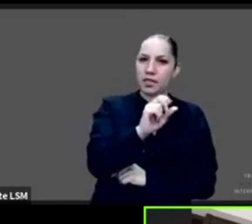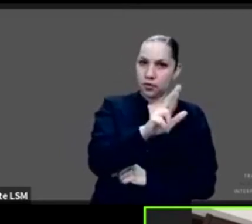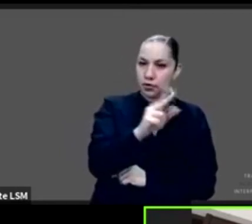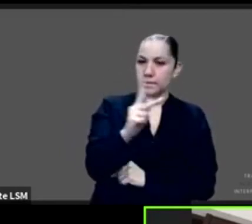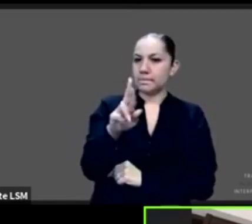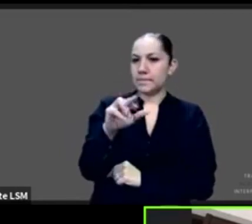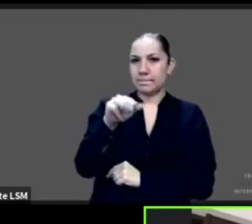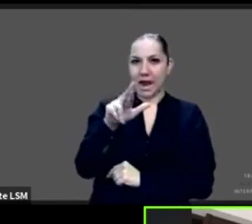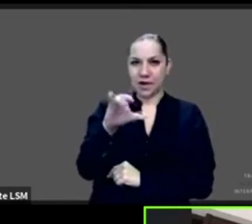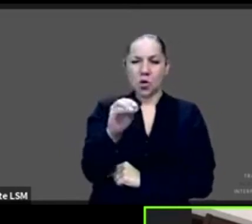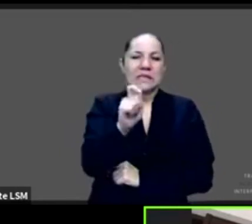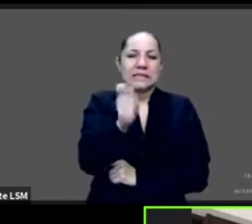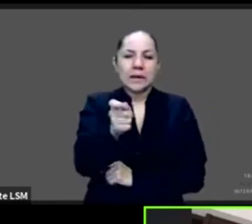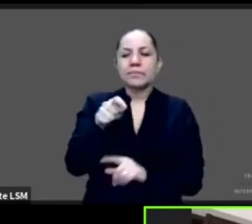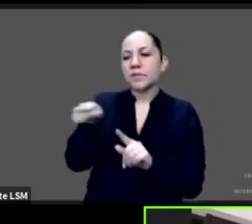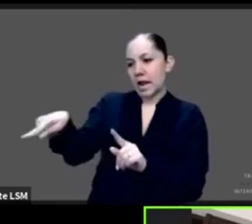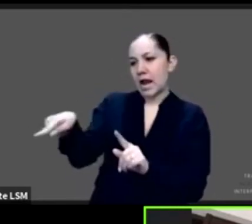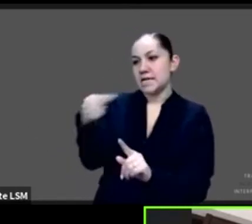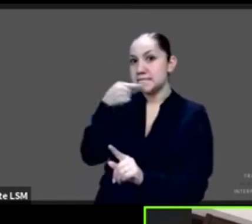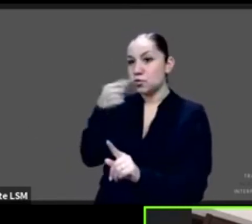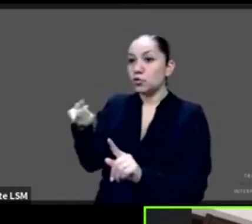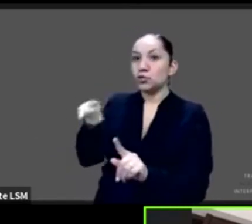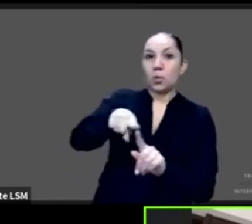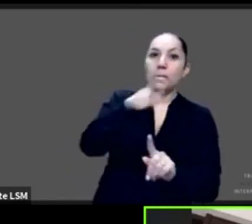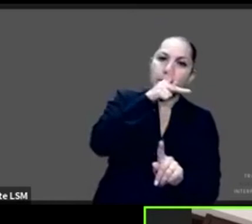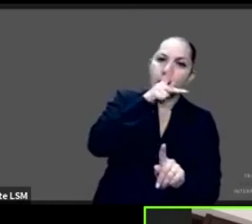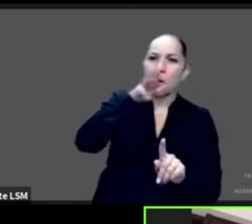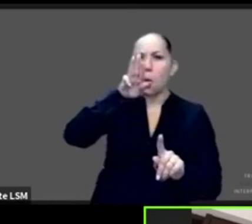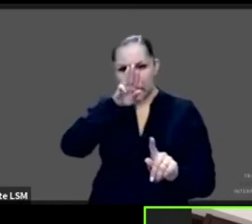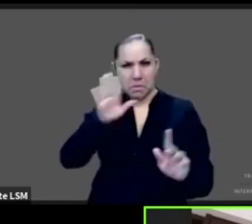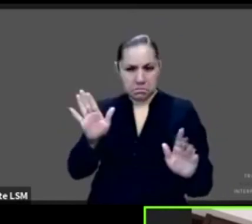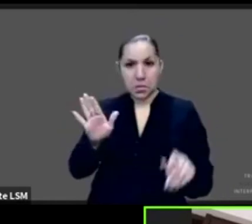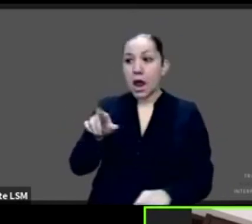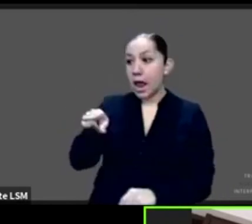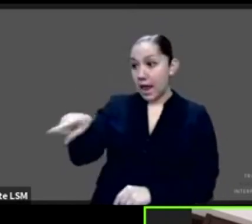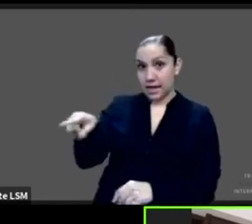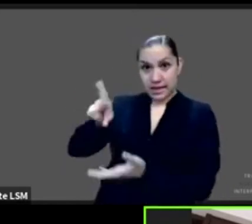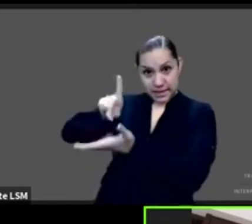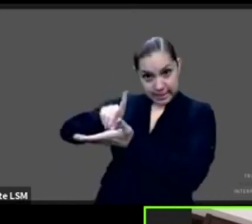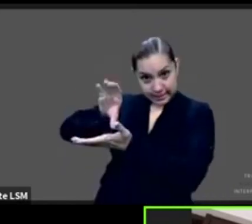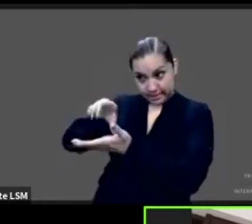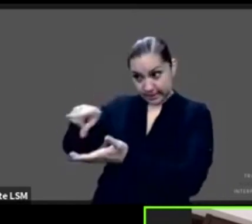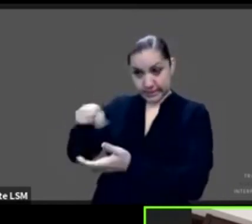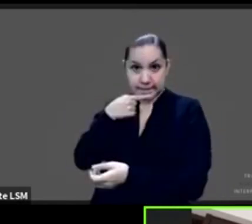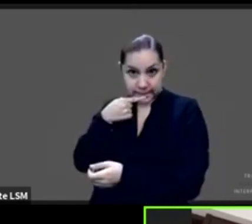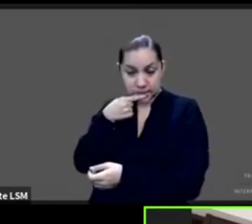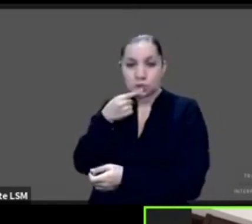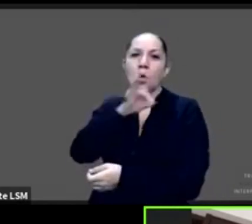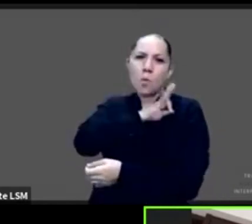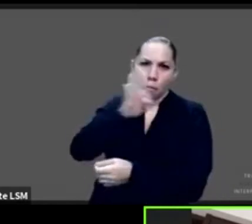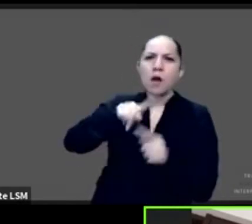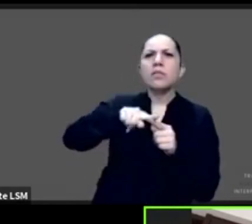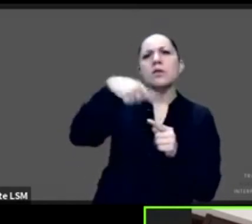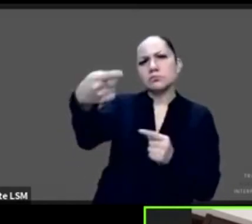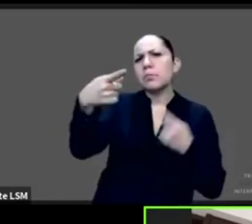del menor. En el caso de las personas con discapacidad, un coauxiliar sería una persona, ya sea madre, padre,